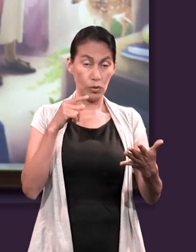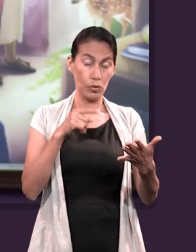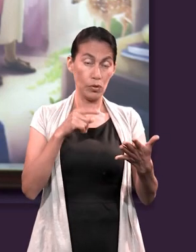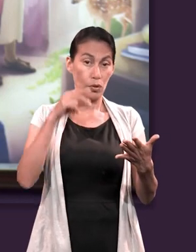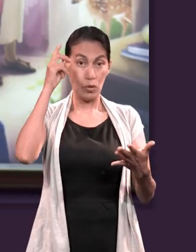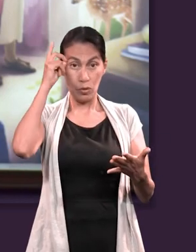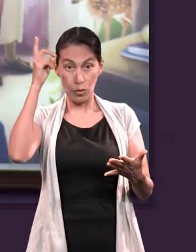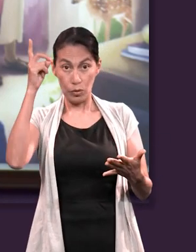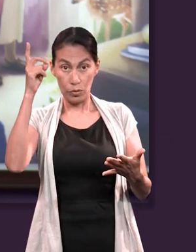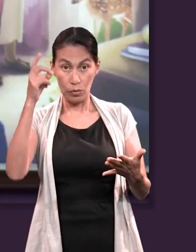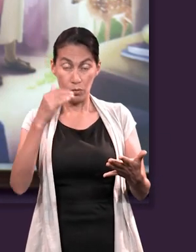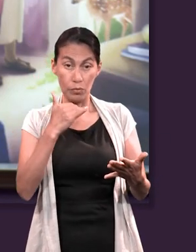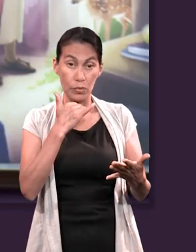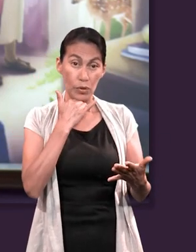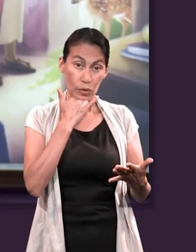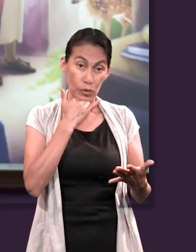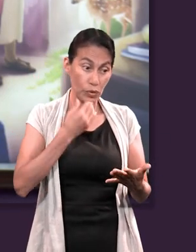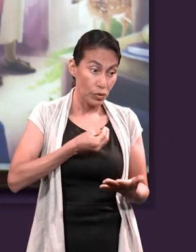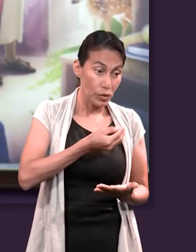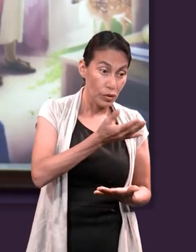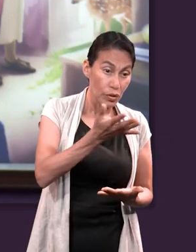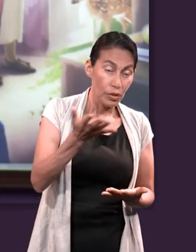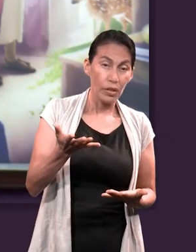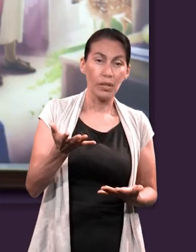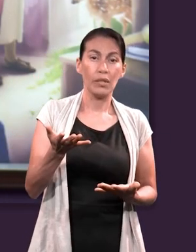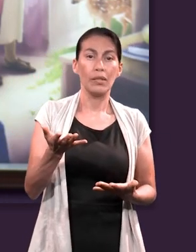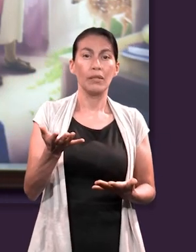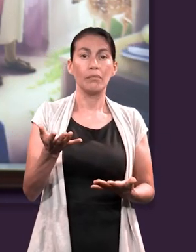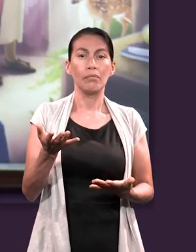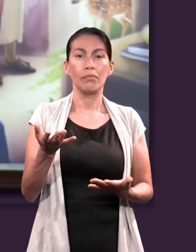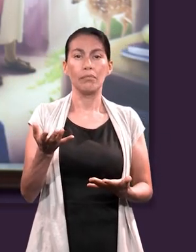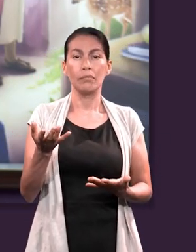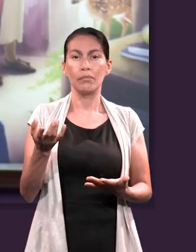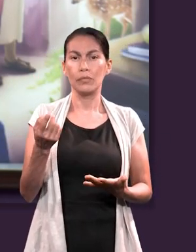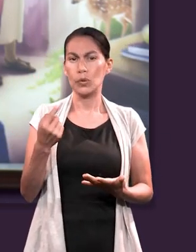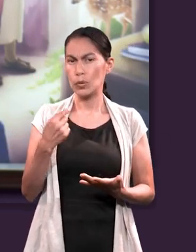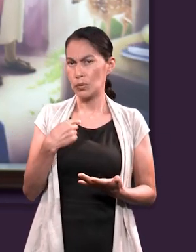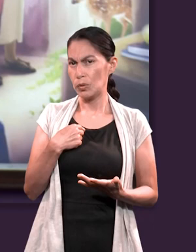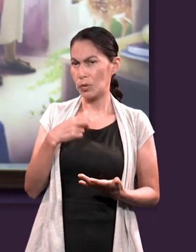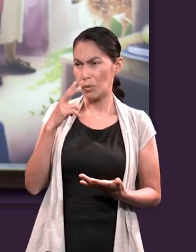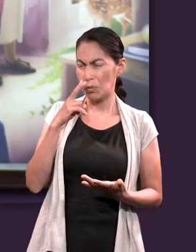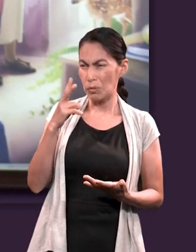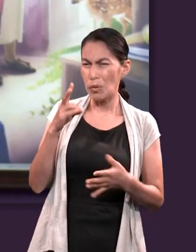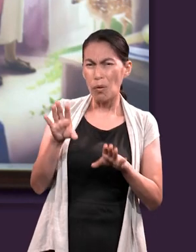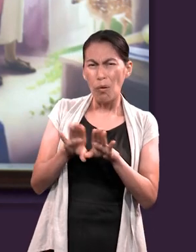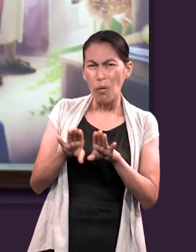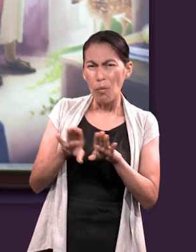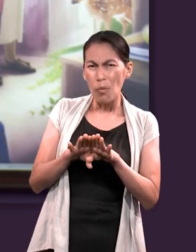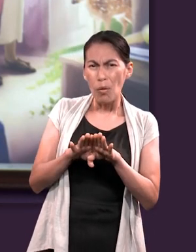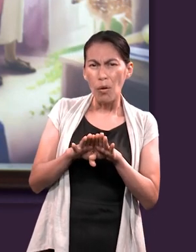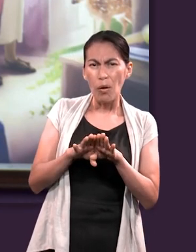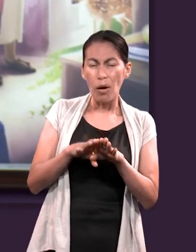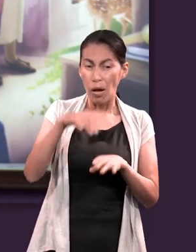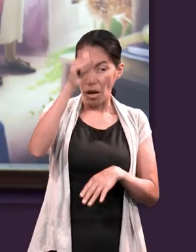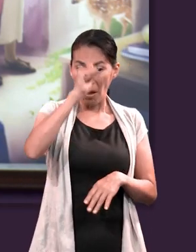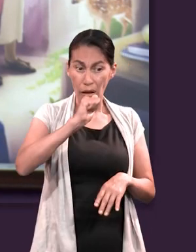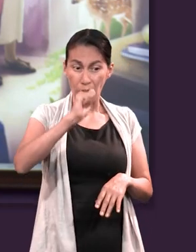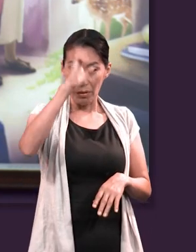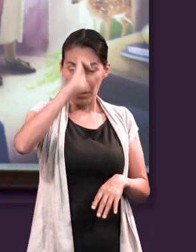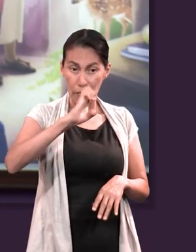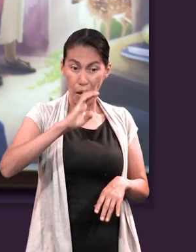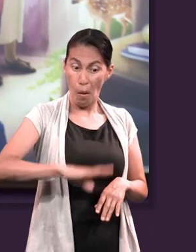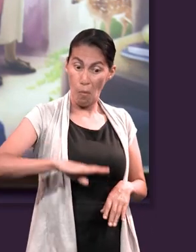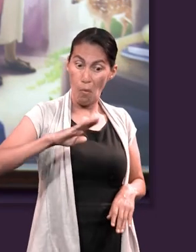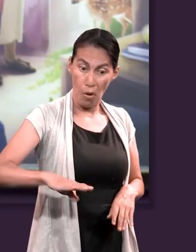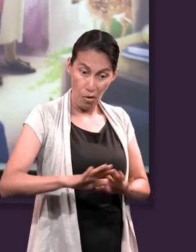escena el perdón de Dios lo vemos cuando confirmamos que no les dio muerte